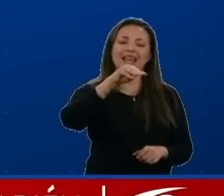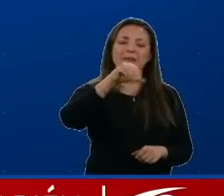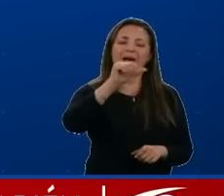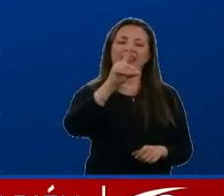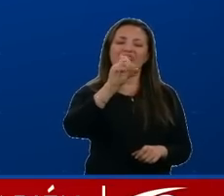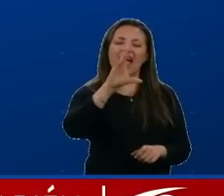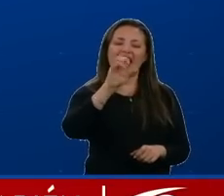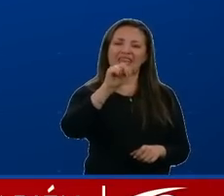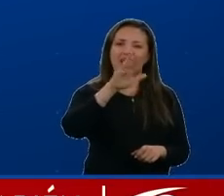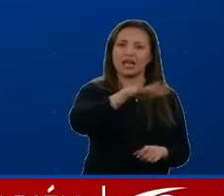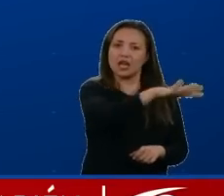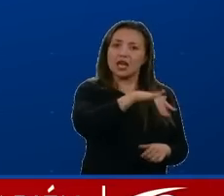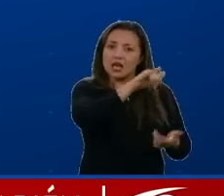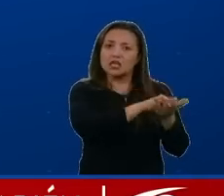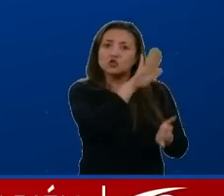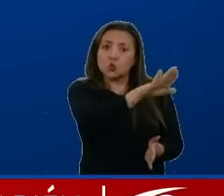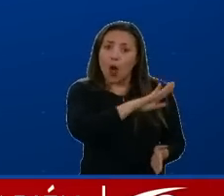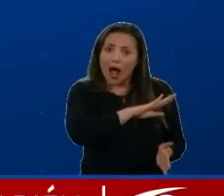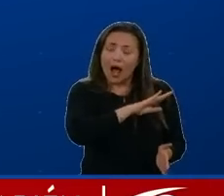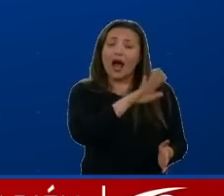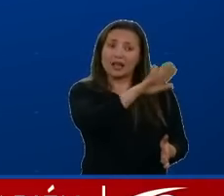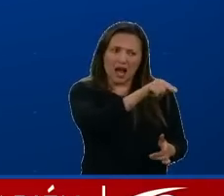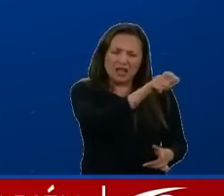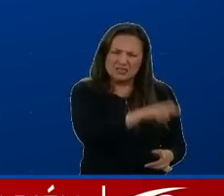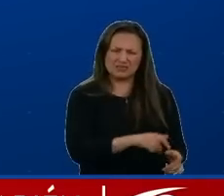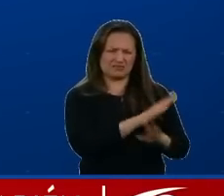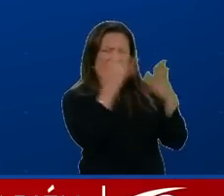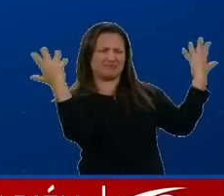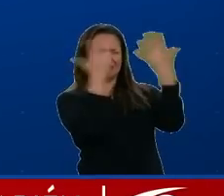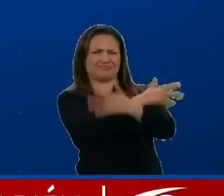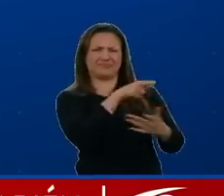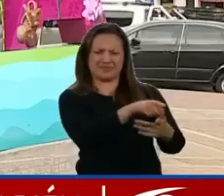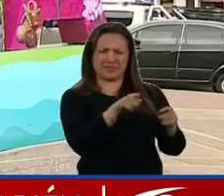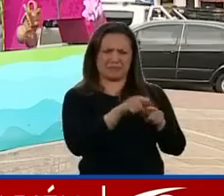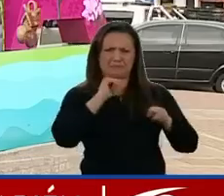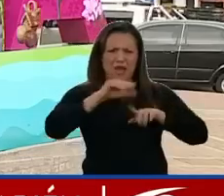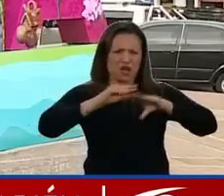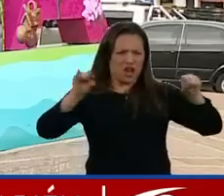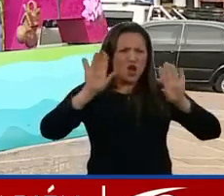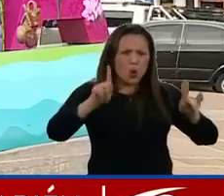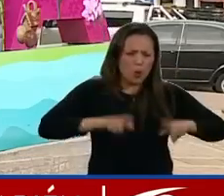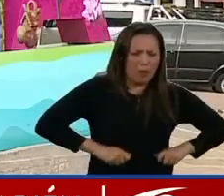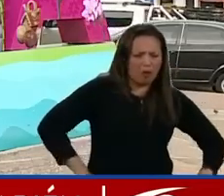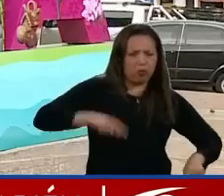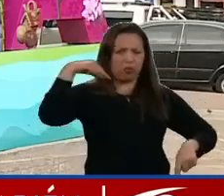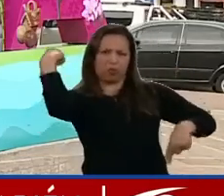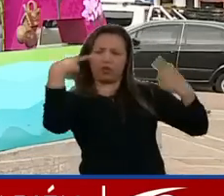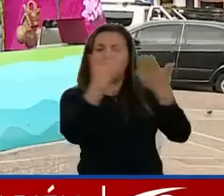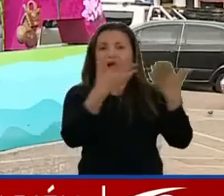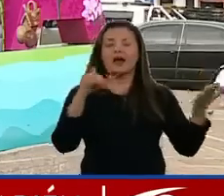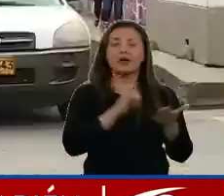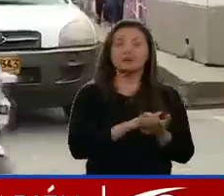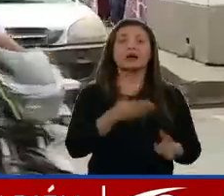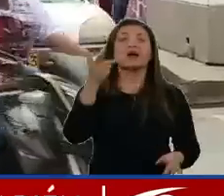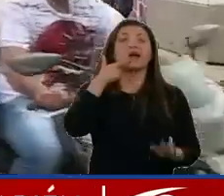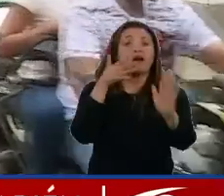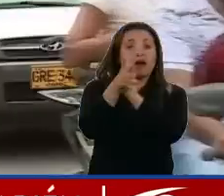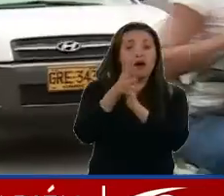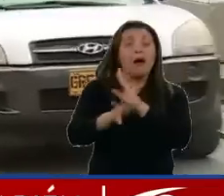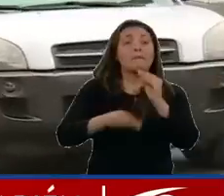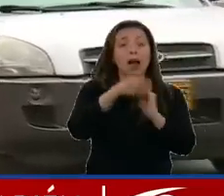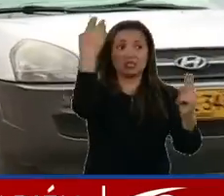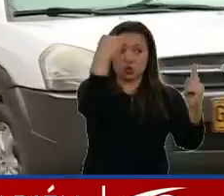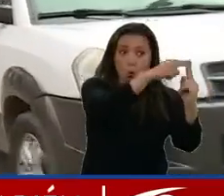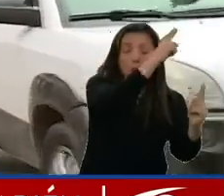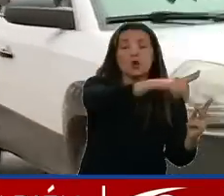no es el primer escándalo que salpica al mandatario. En agosto de 2022, en las ferias del municipio, durante un concierto se subió a la